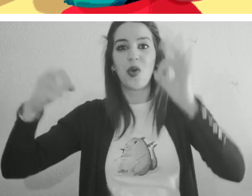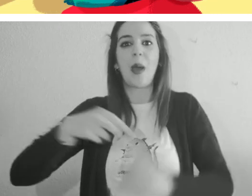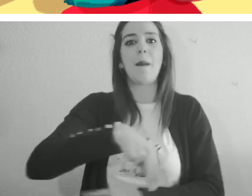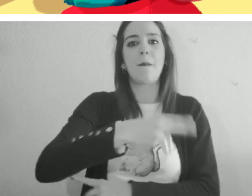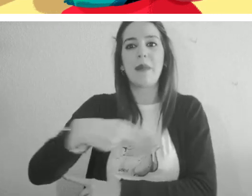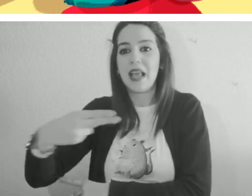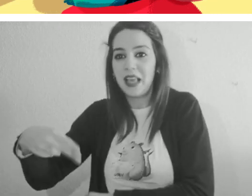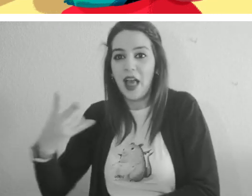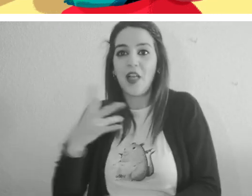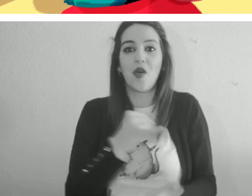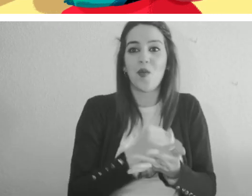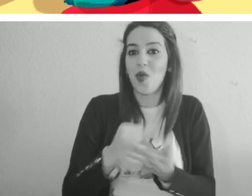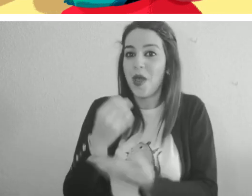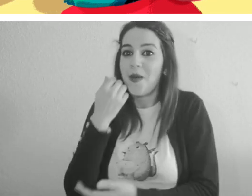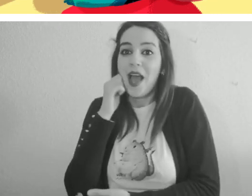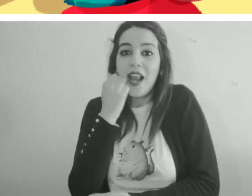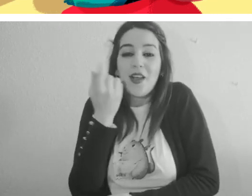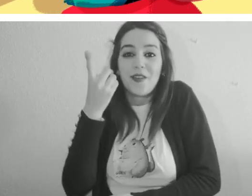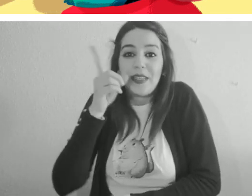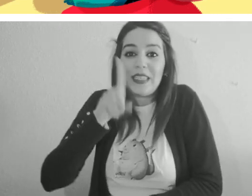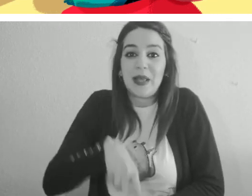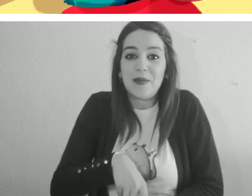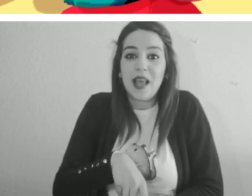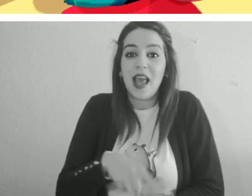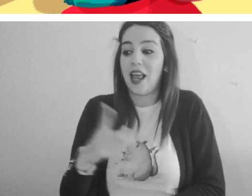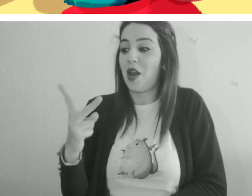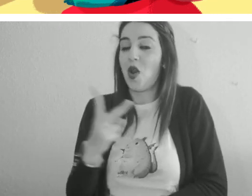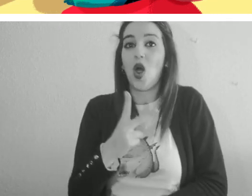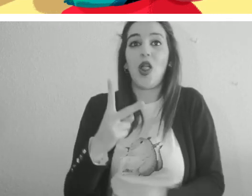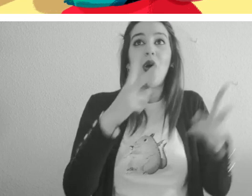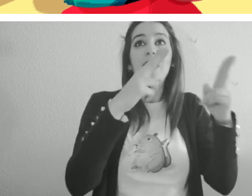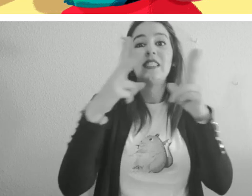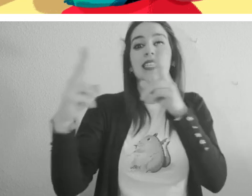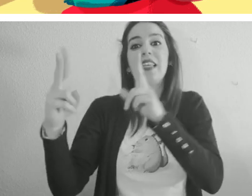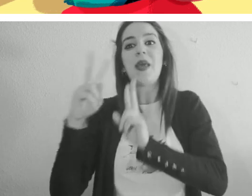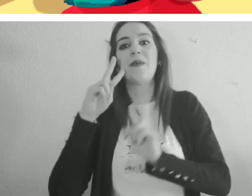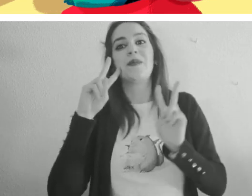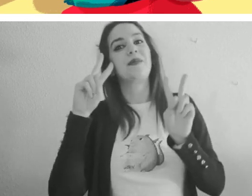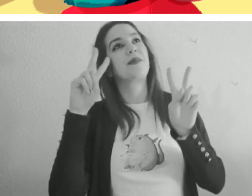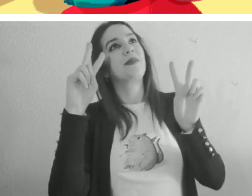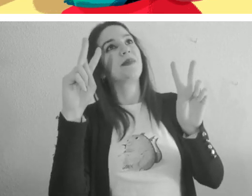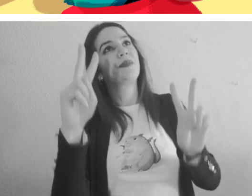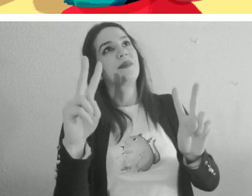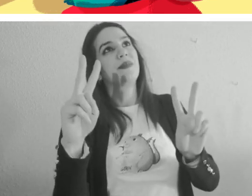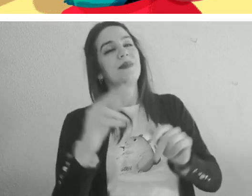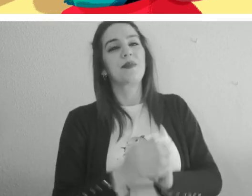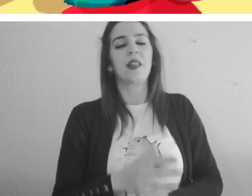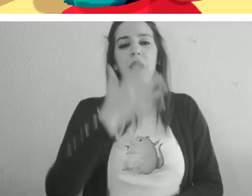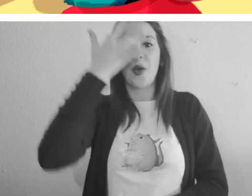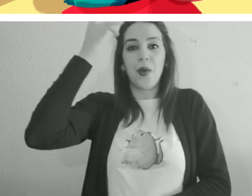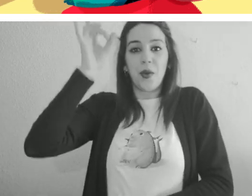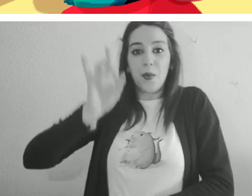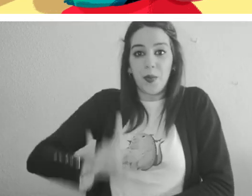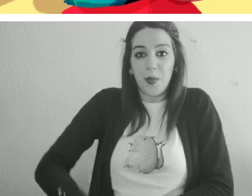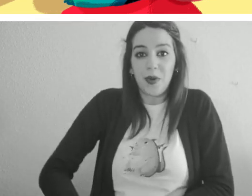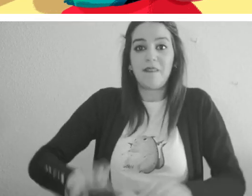incluso la fruta mientras disfrutaban de su serie favorita. Por fin, Clara estaba ilusionada